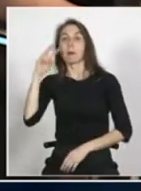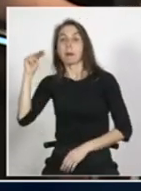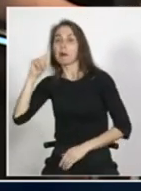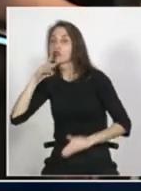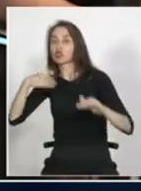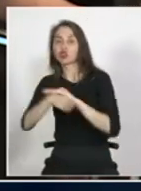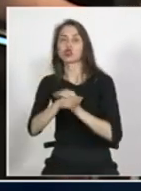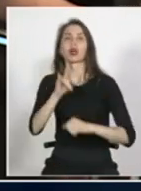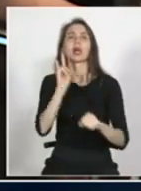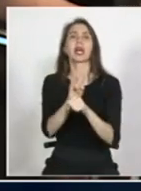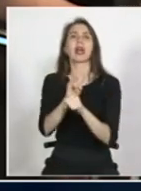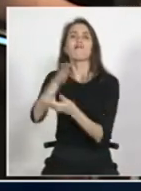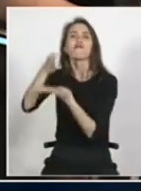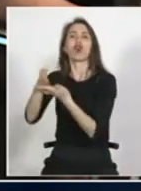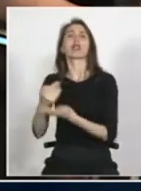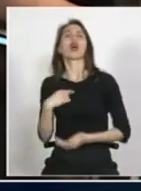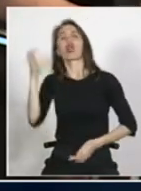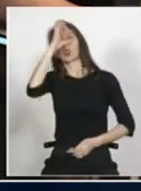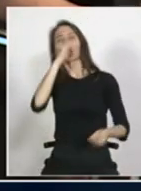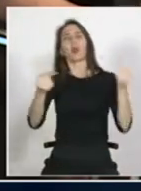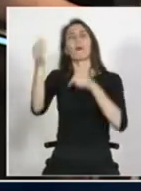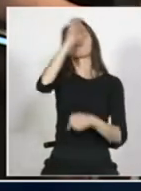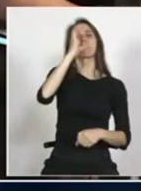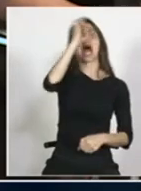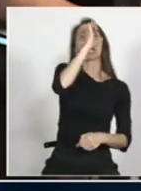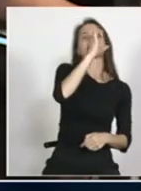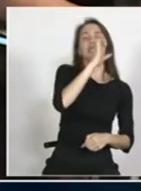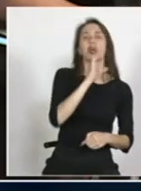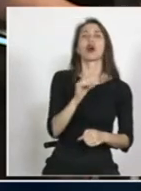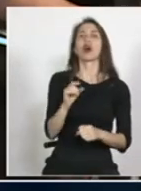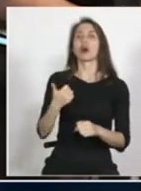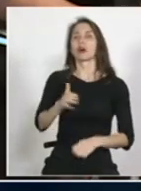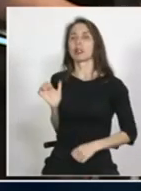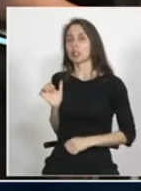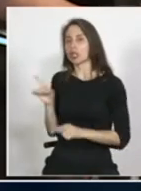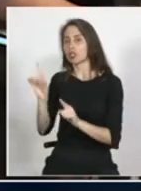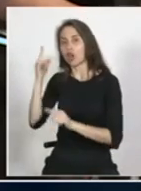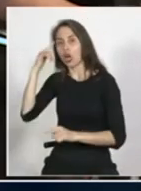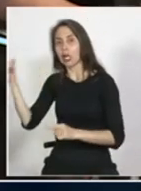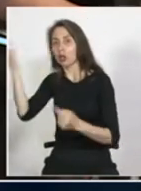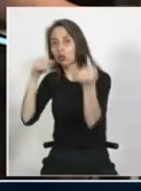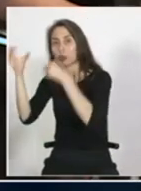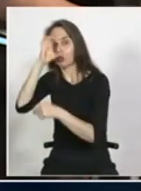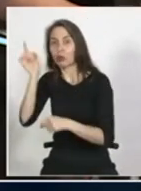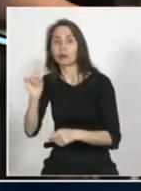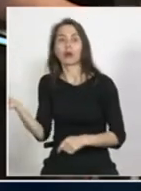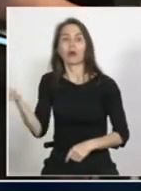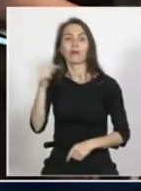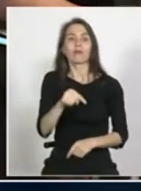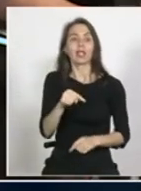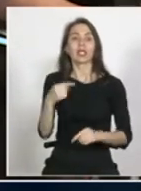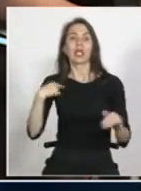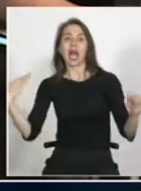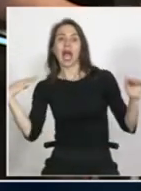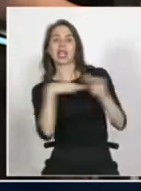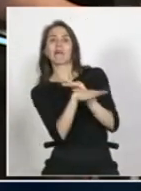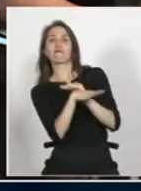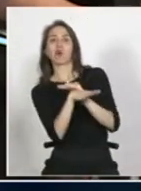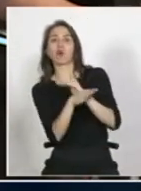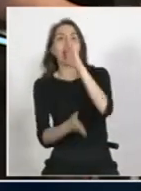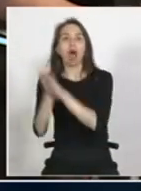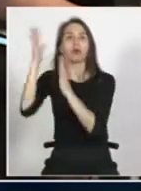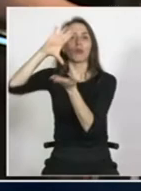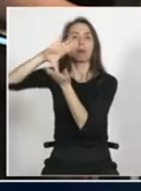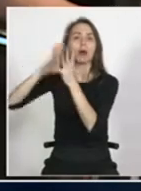mintiendo que son turistas y cuando el policía no le cree que vienen a hacer turismo terminan diciendo que vienen de refugiados y los dejan ingresar igual